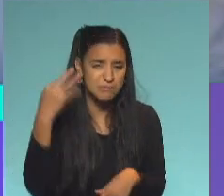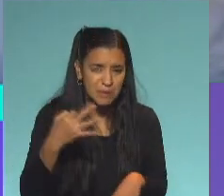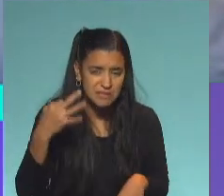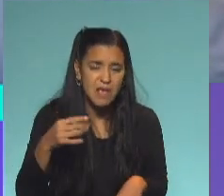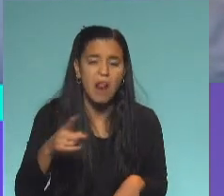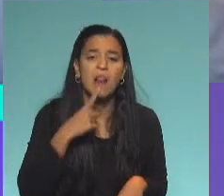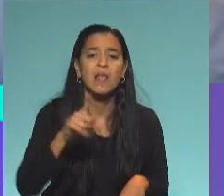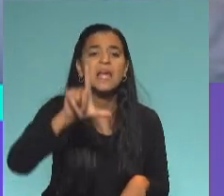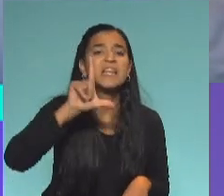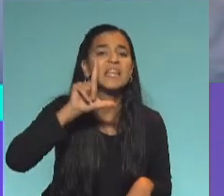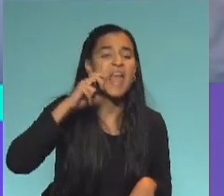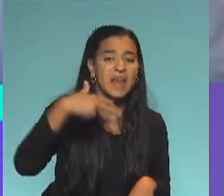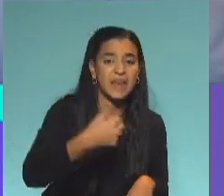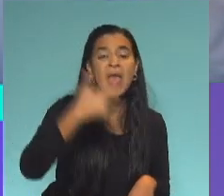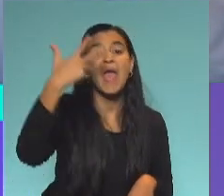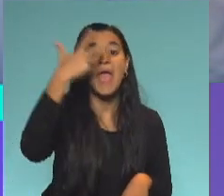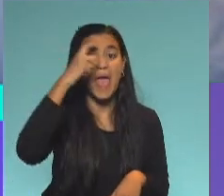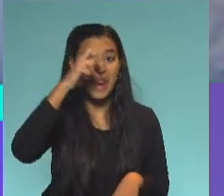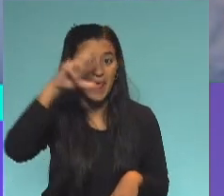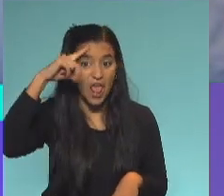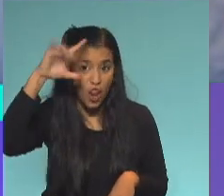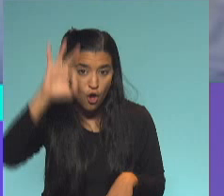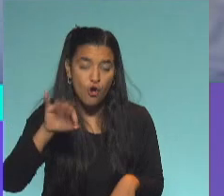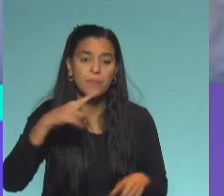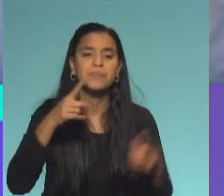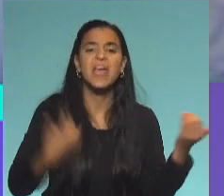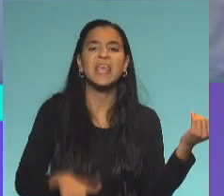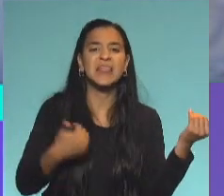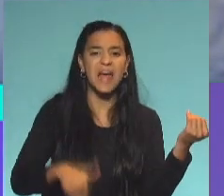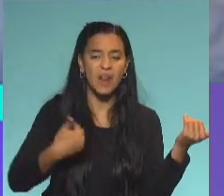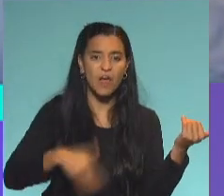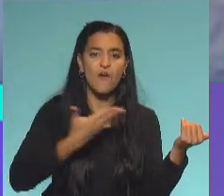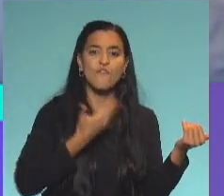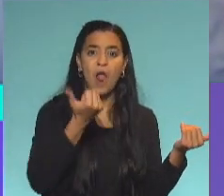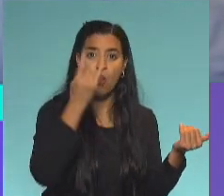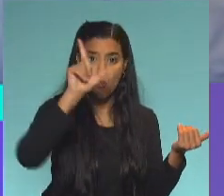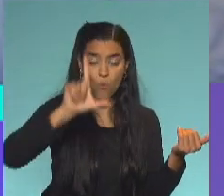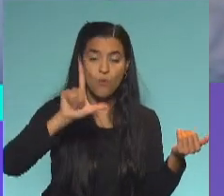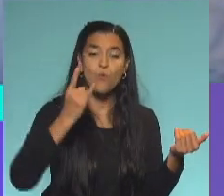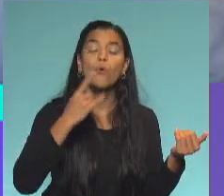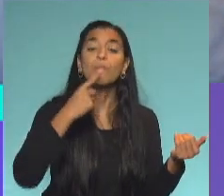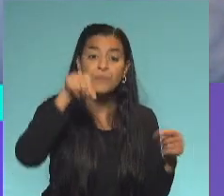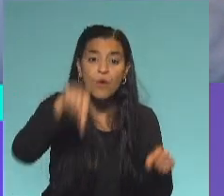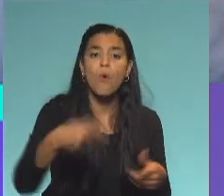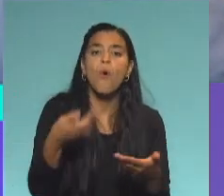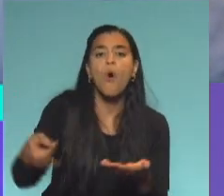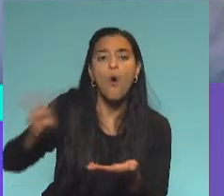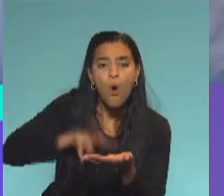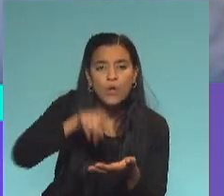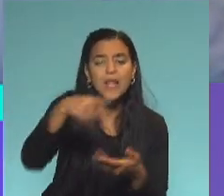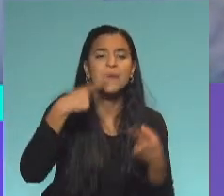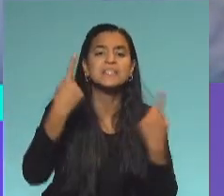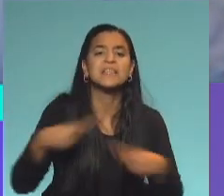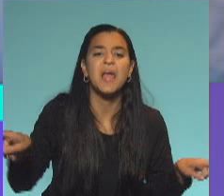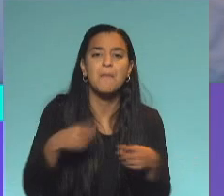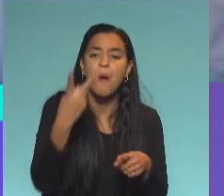donde Liliana Herrero y ese genial guitarrista que es Juan Falú volvían a repasar o hacer temas